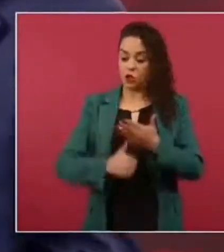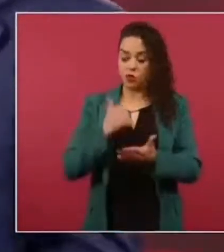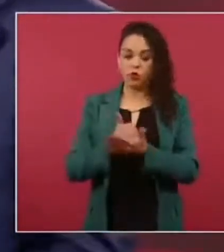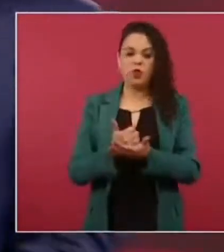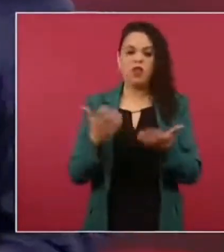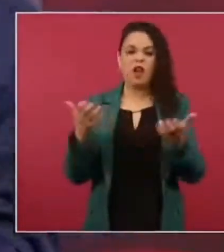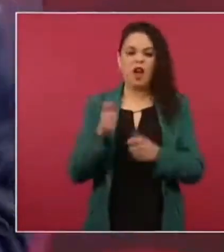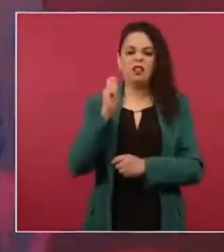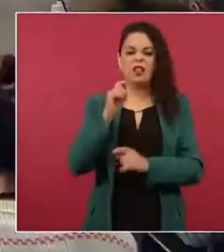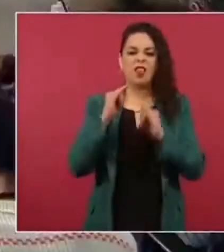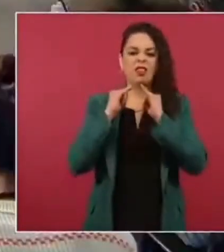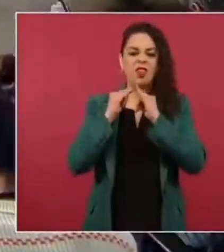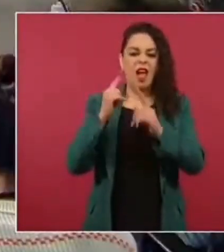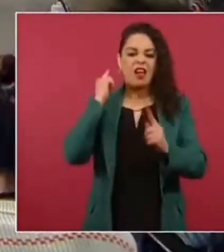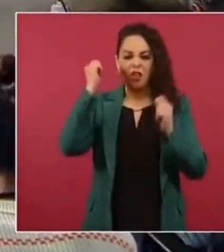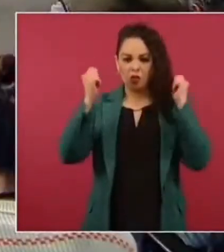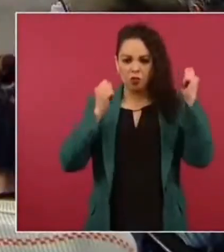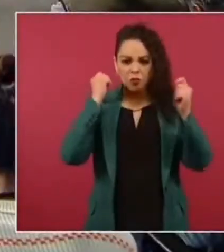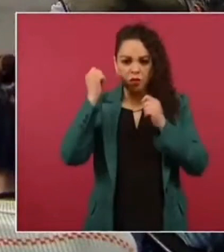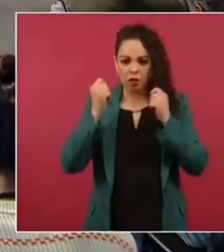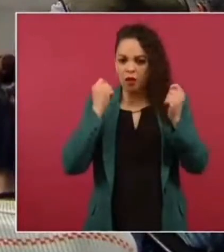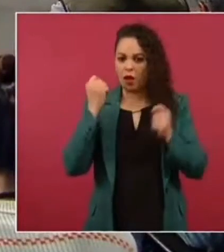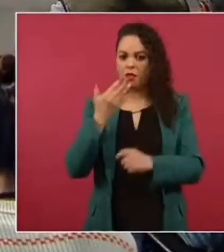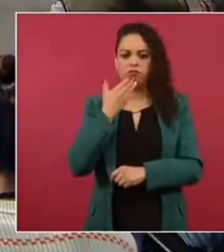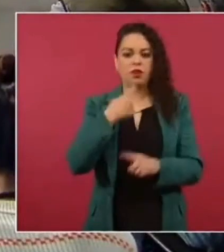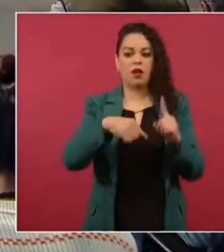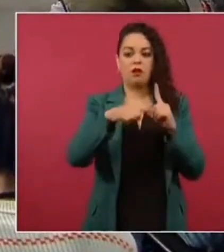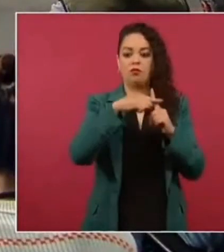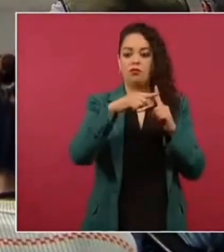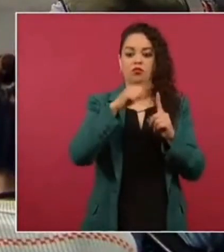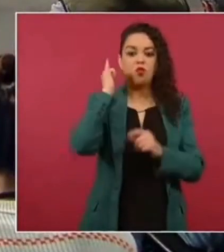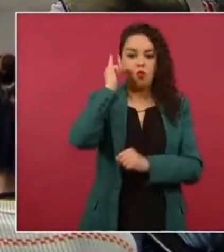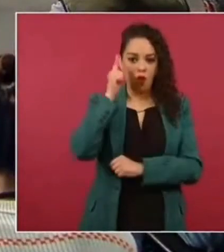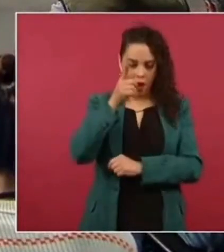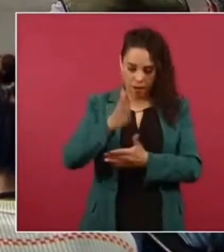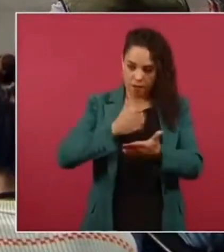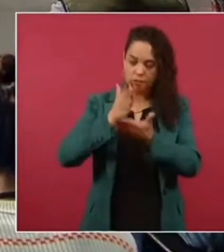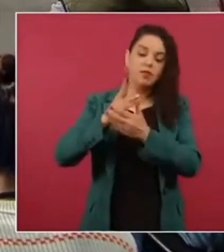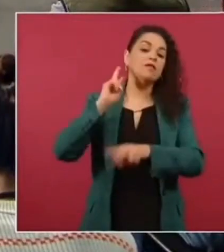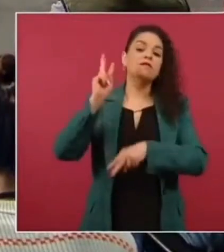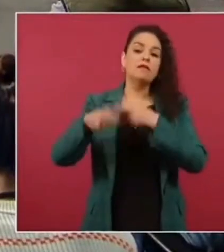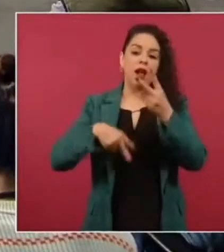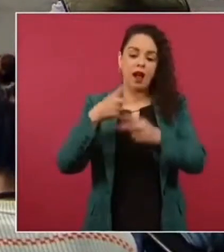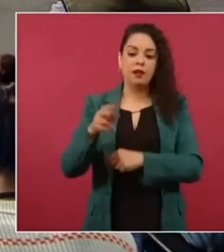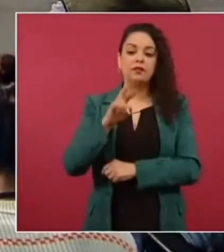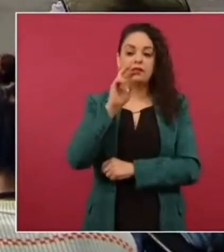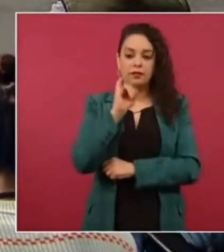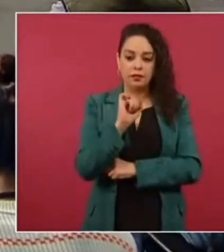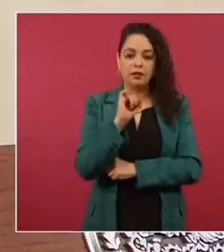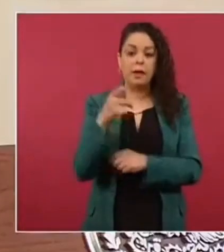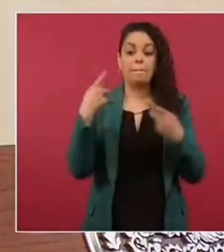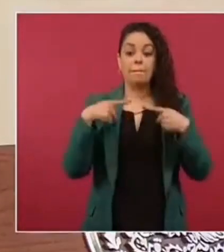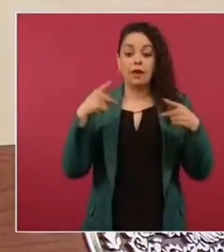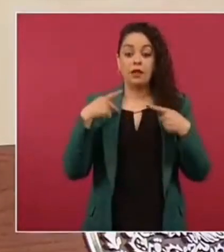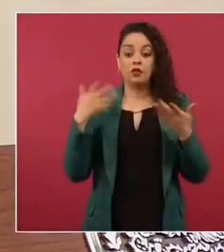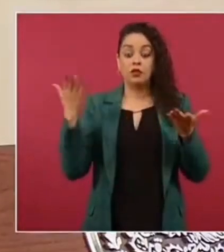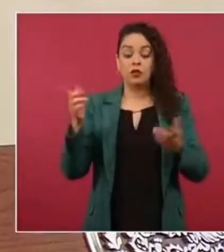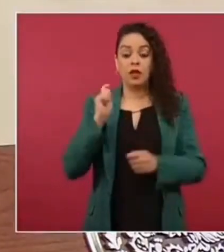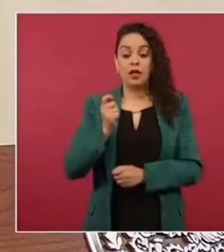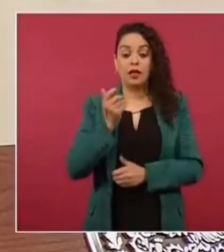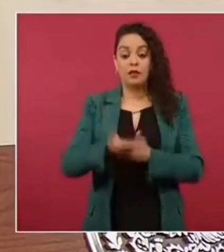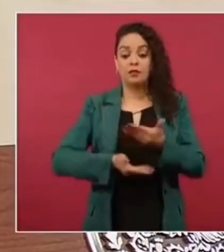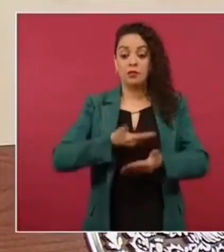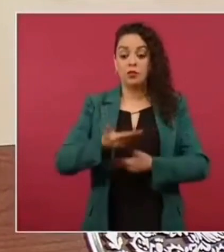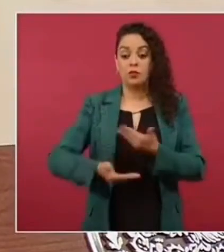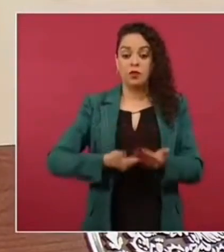bueno ojalá y asistan los prestadores de turismo prestadores